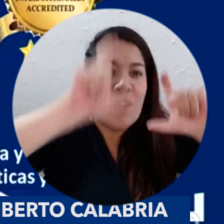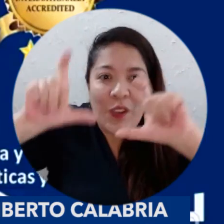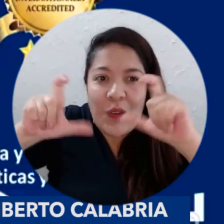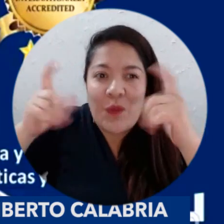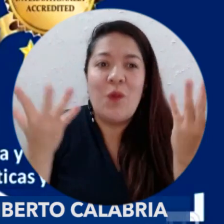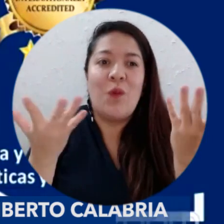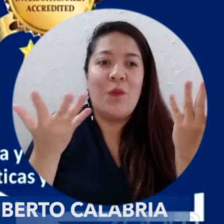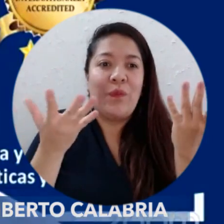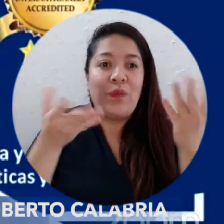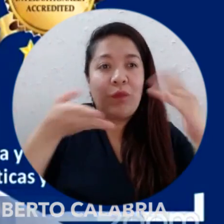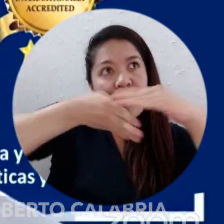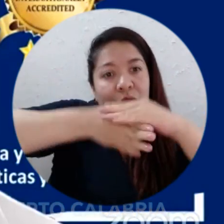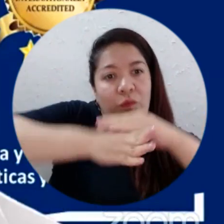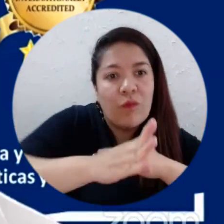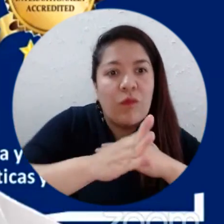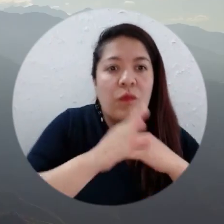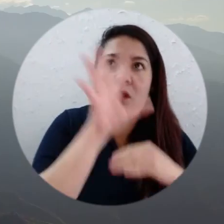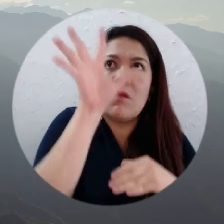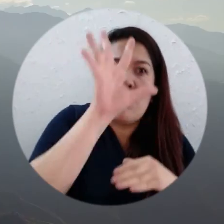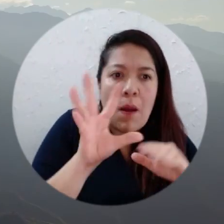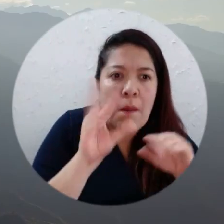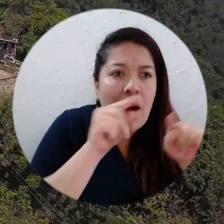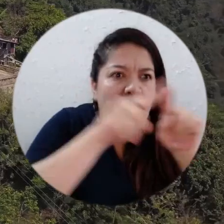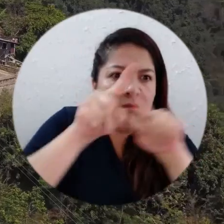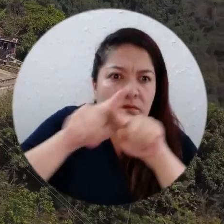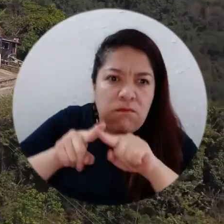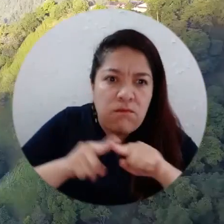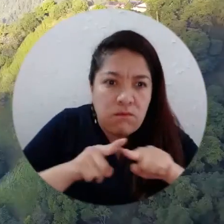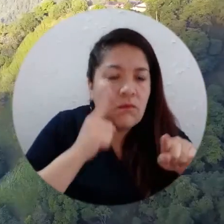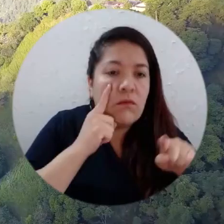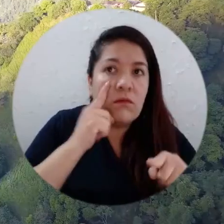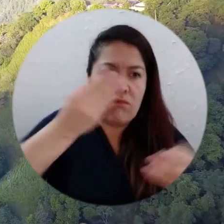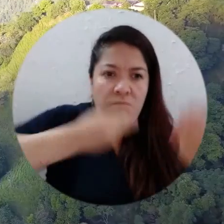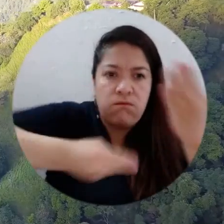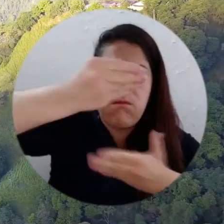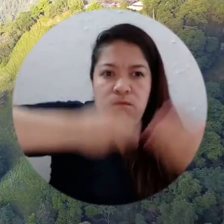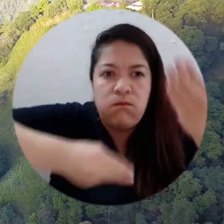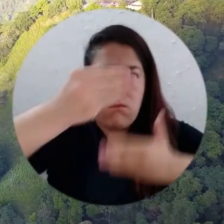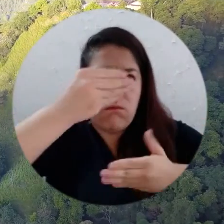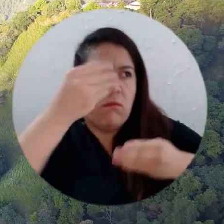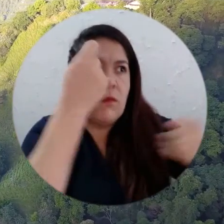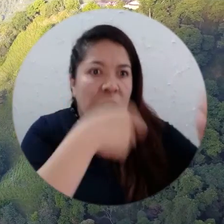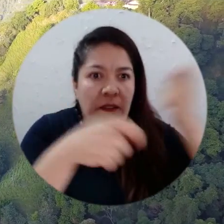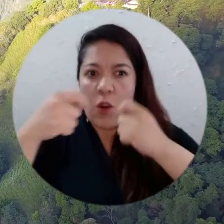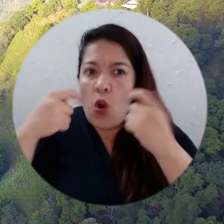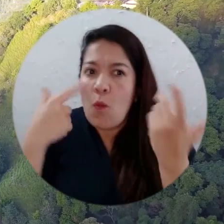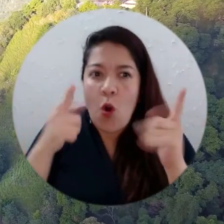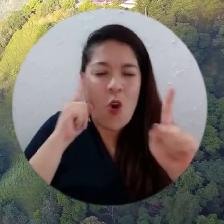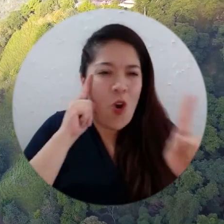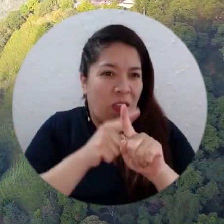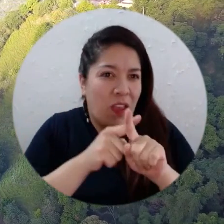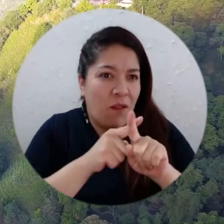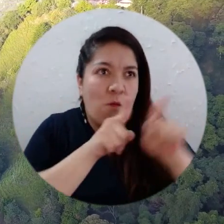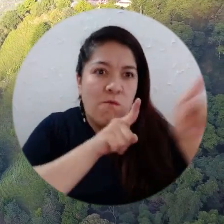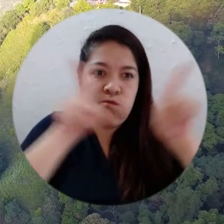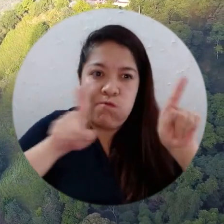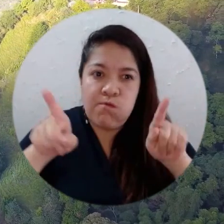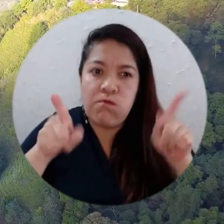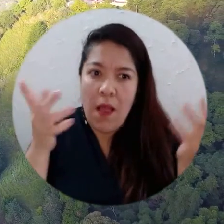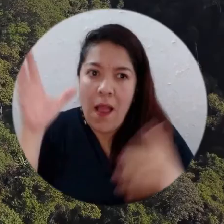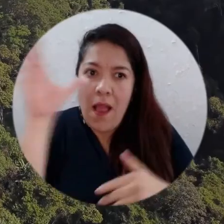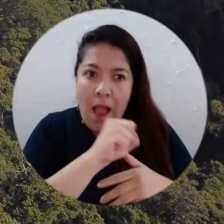turismo introducción a la geografía turística y marketing turístico como una herramienta de promoción para destinos estas